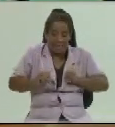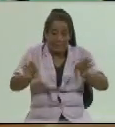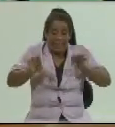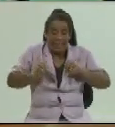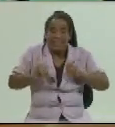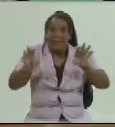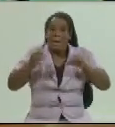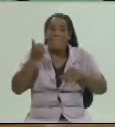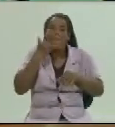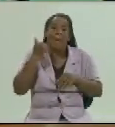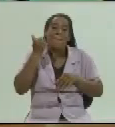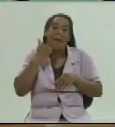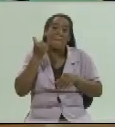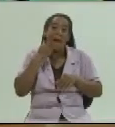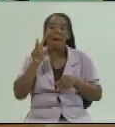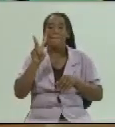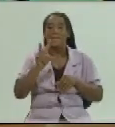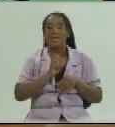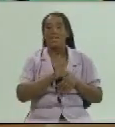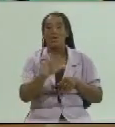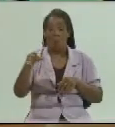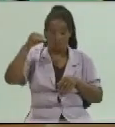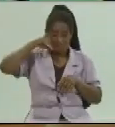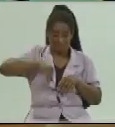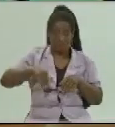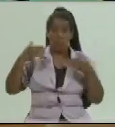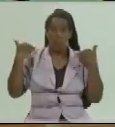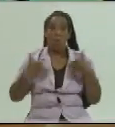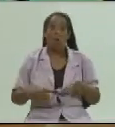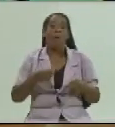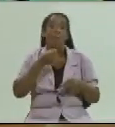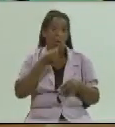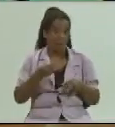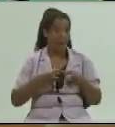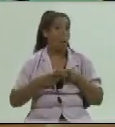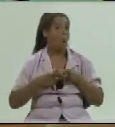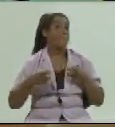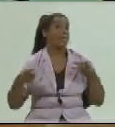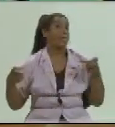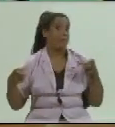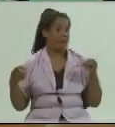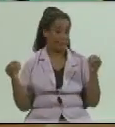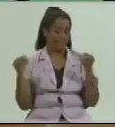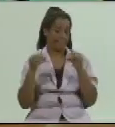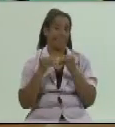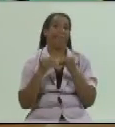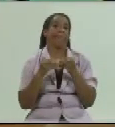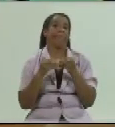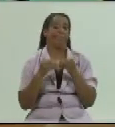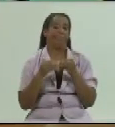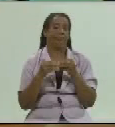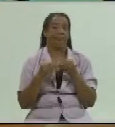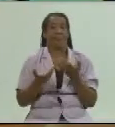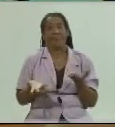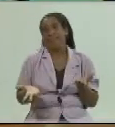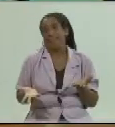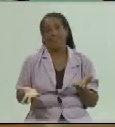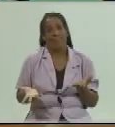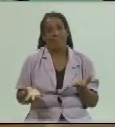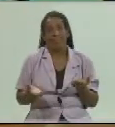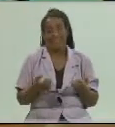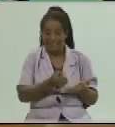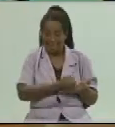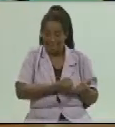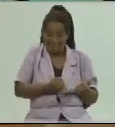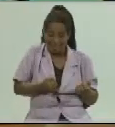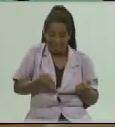virus que nos pueden aumentar la transmisibilidad la letalidad o la resistencia a